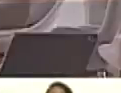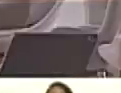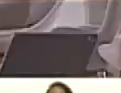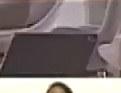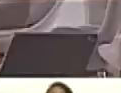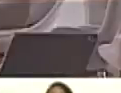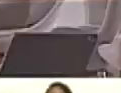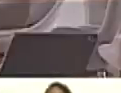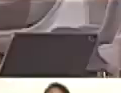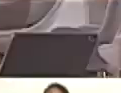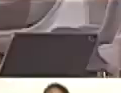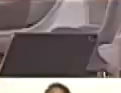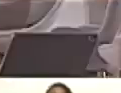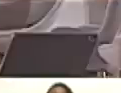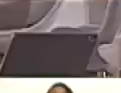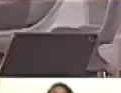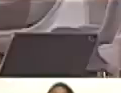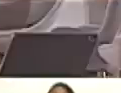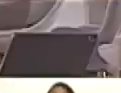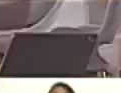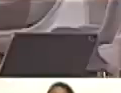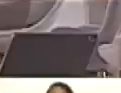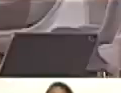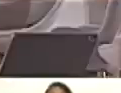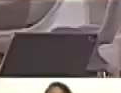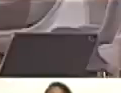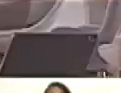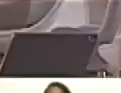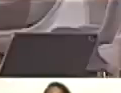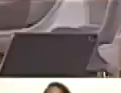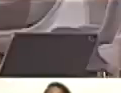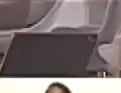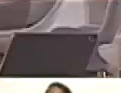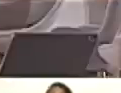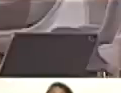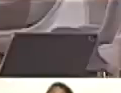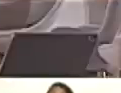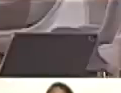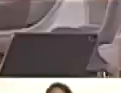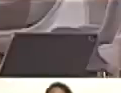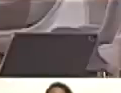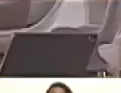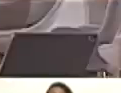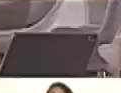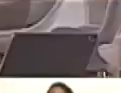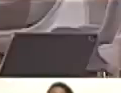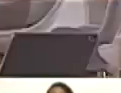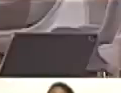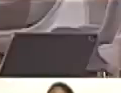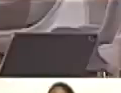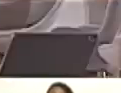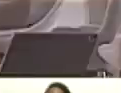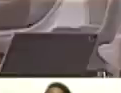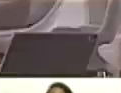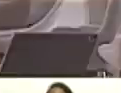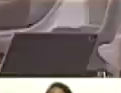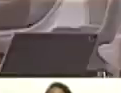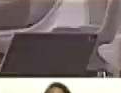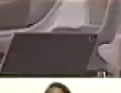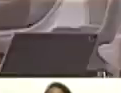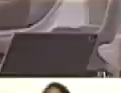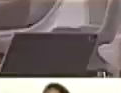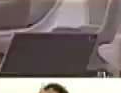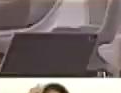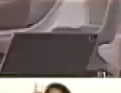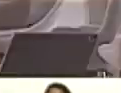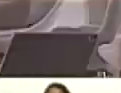TSP para impulsar con fuerza la recuperación de Petrocaribe, Pedro Teyechea, Tarek Telaizami,